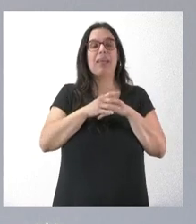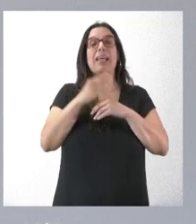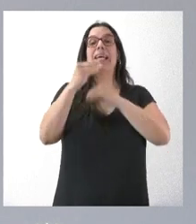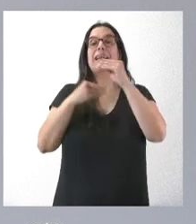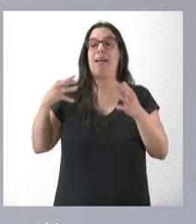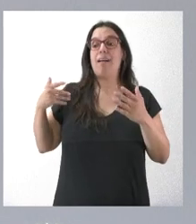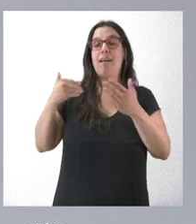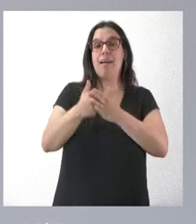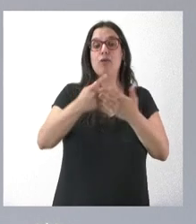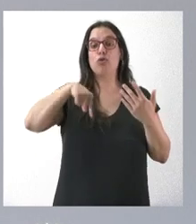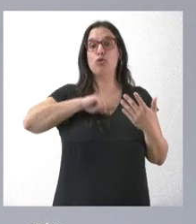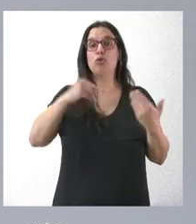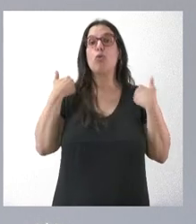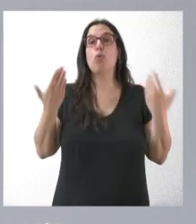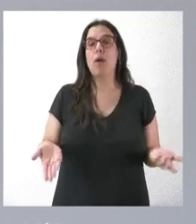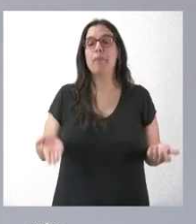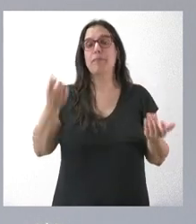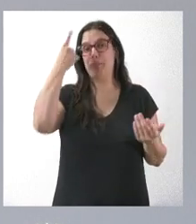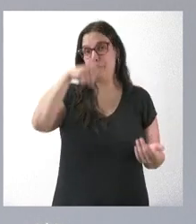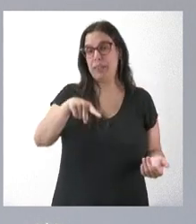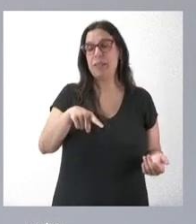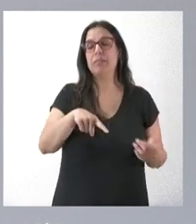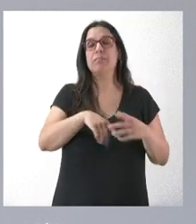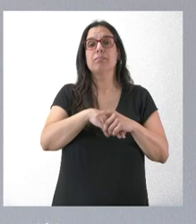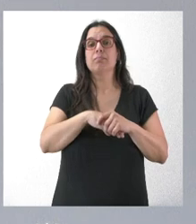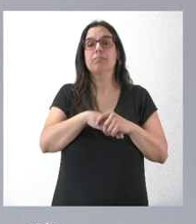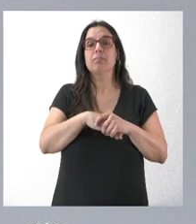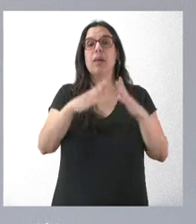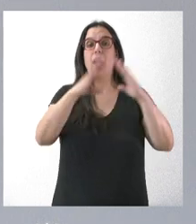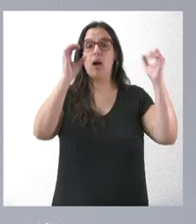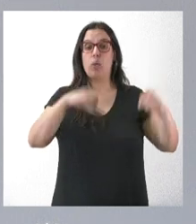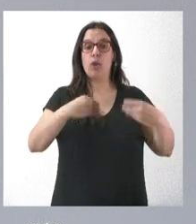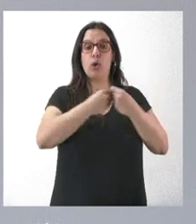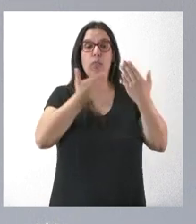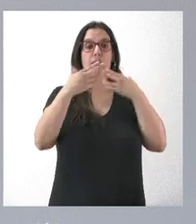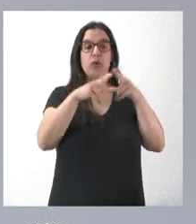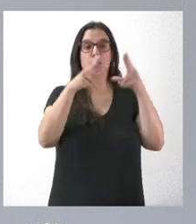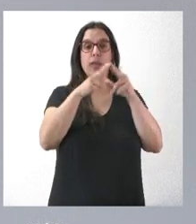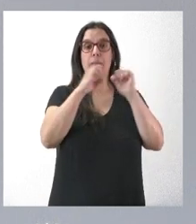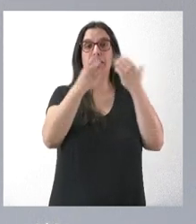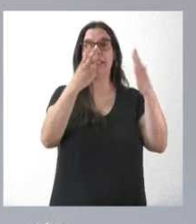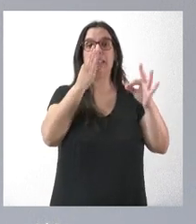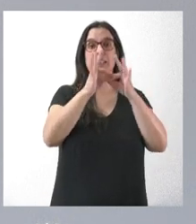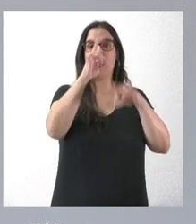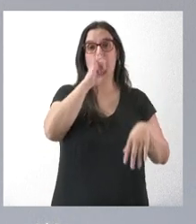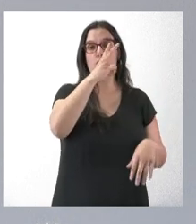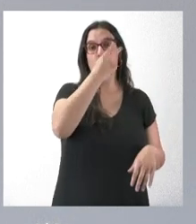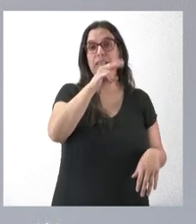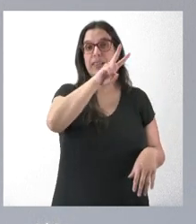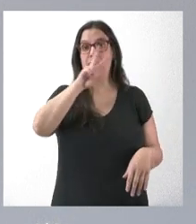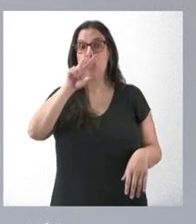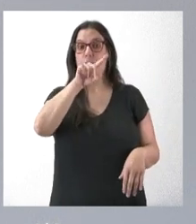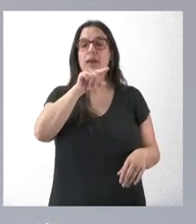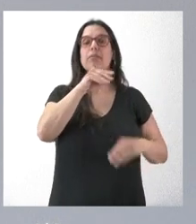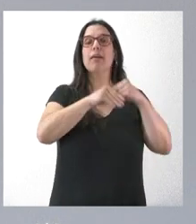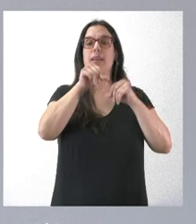por parte nuestra, como bien sabe, es a partir de los acuerdos con el diálogo social del 27 de septiembre del año 2022, es